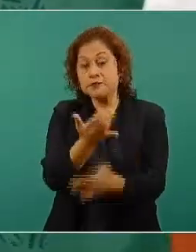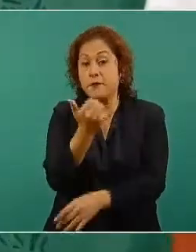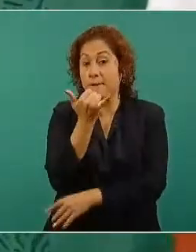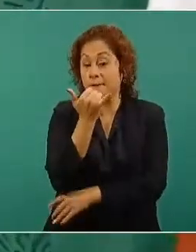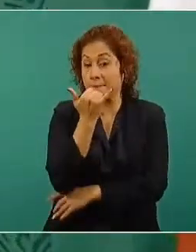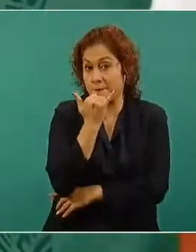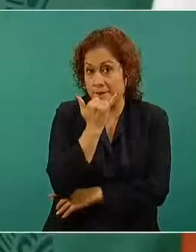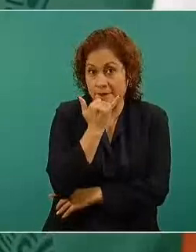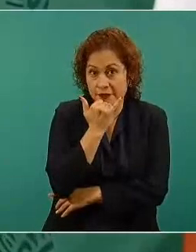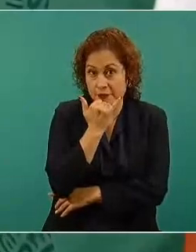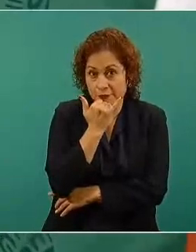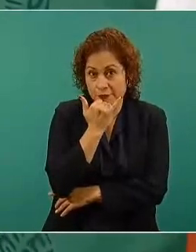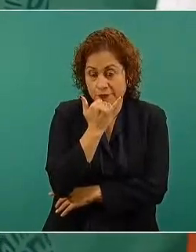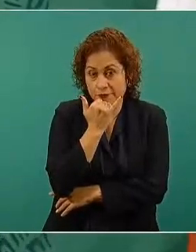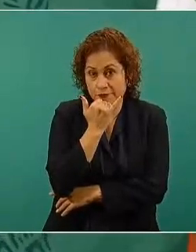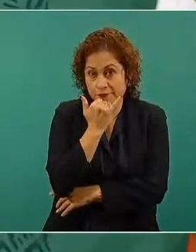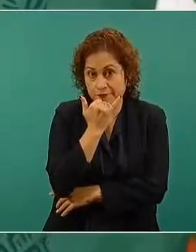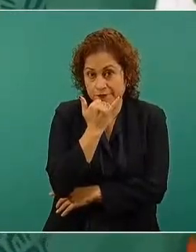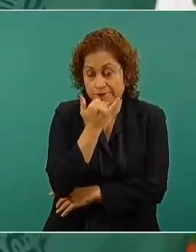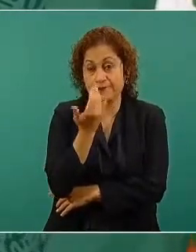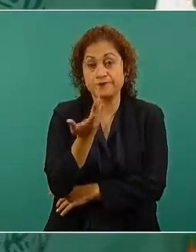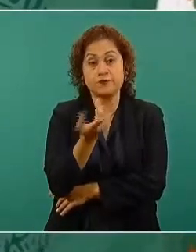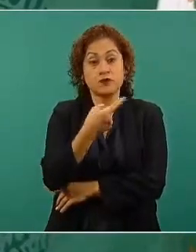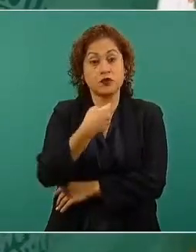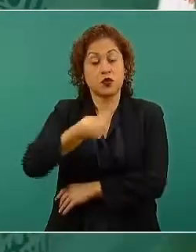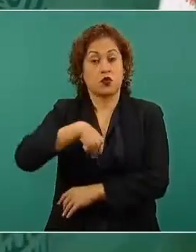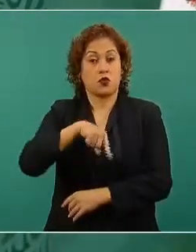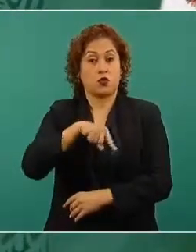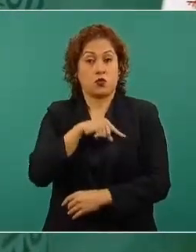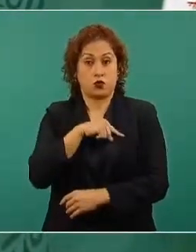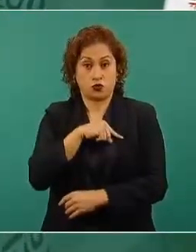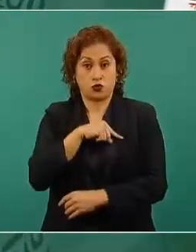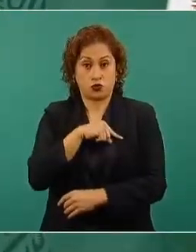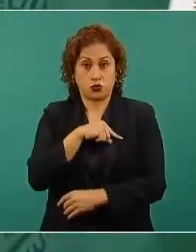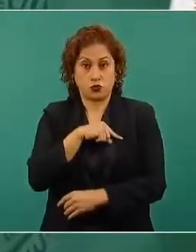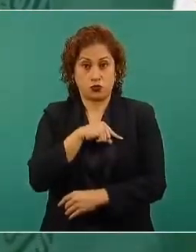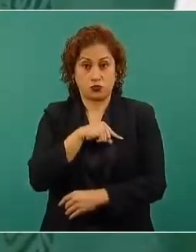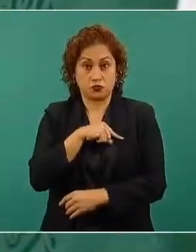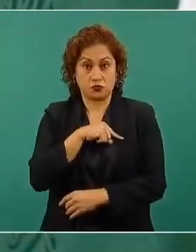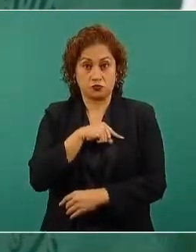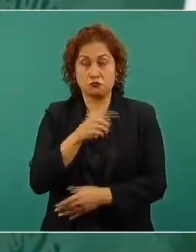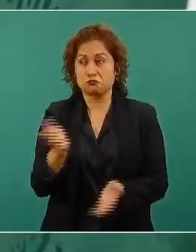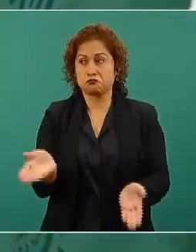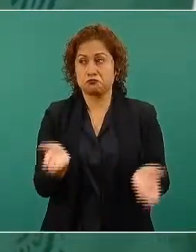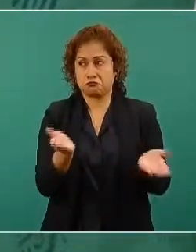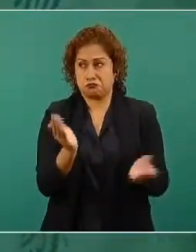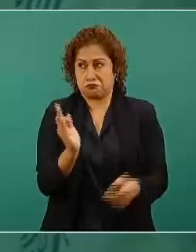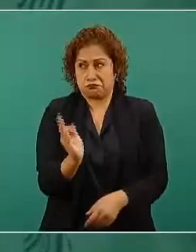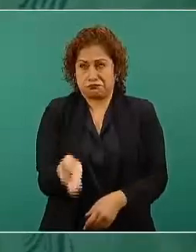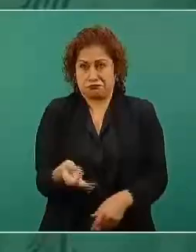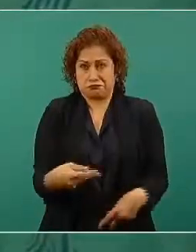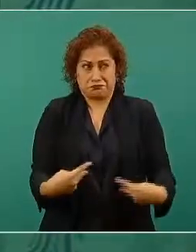pero no vamos a permitir que sigan saqueando